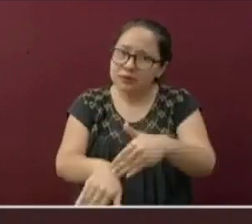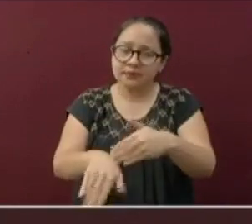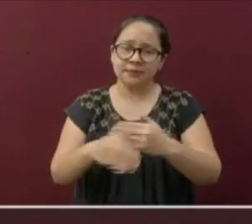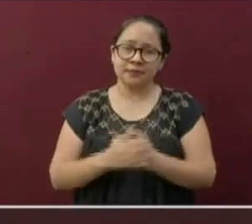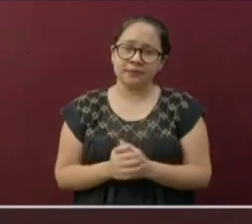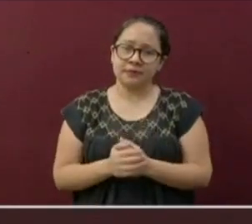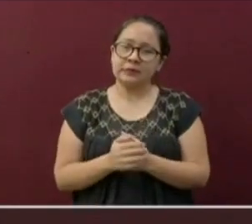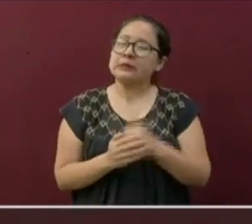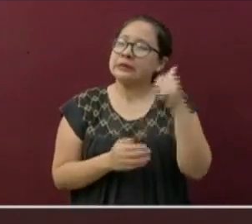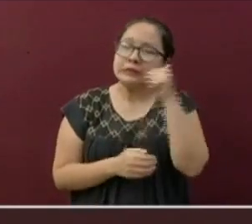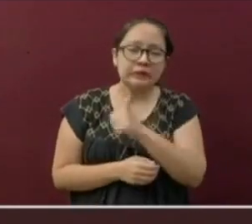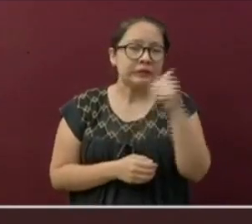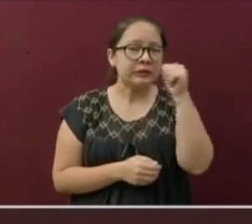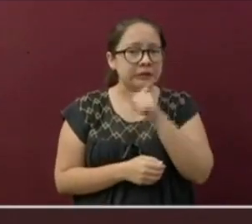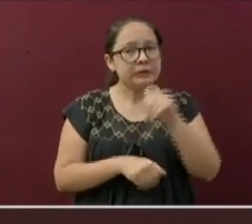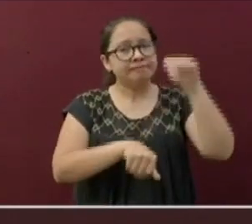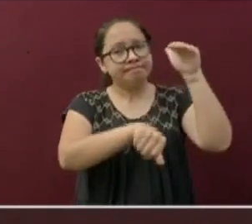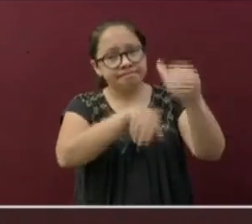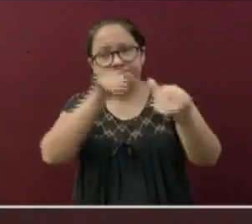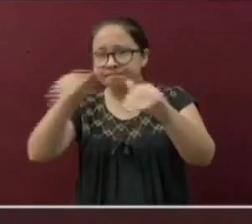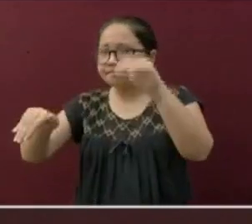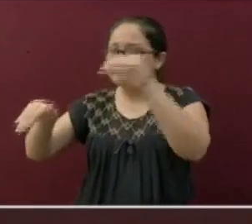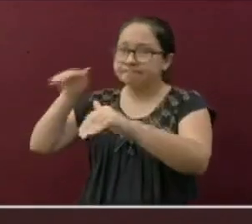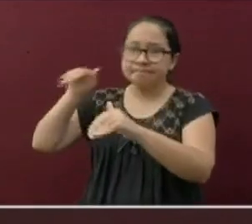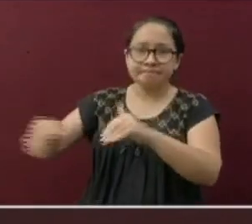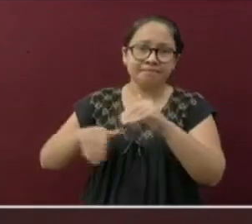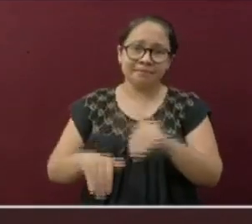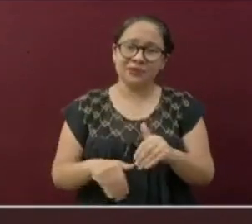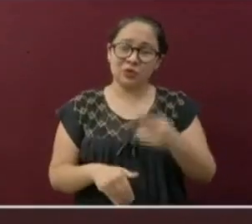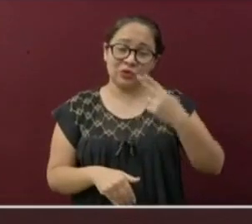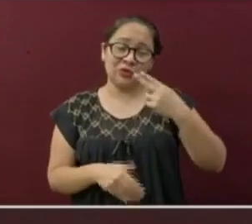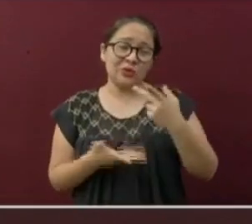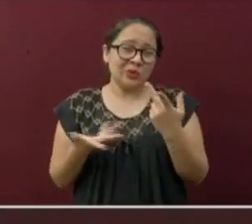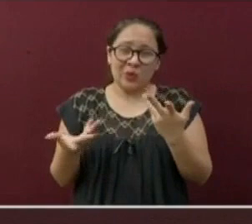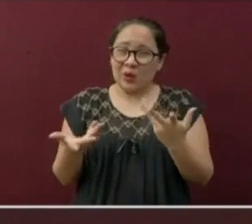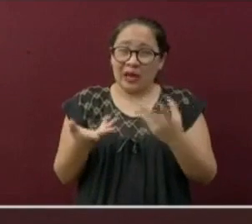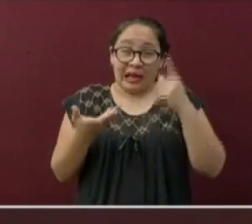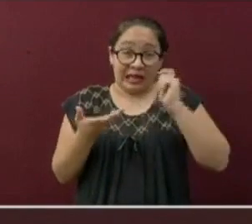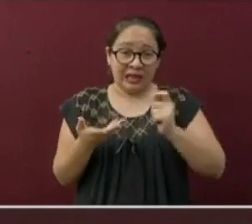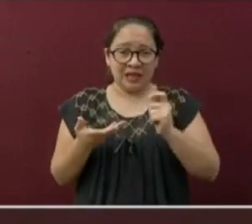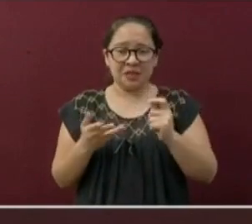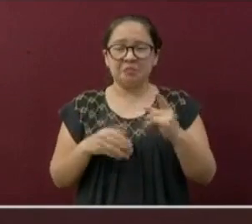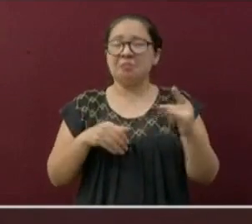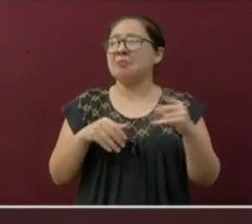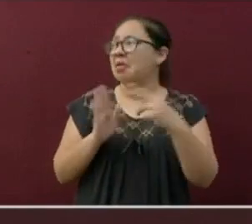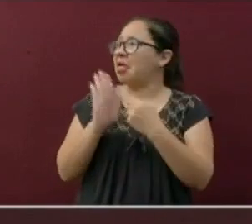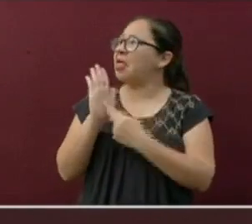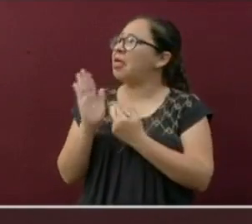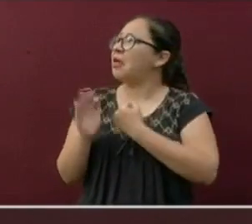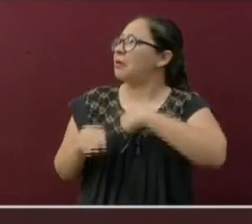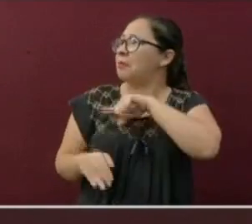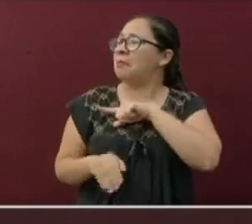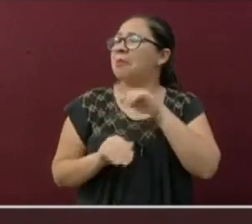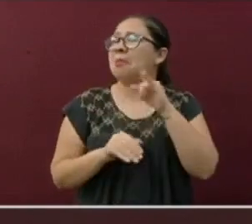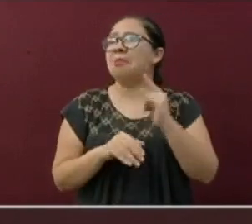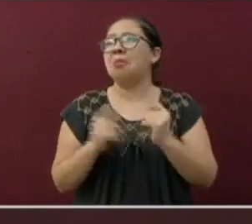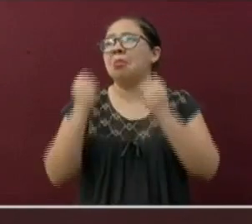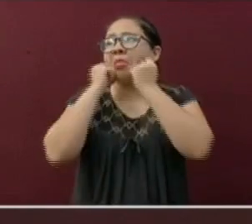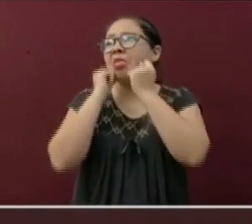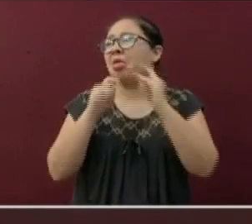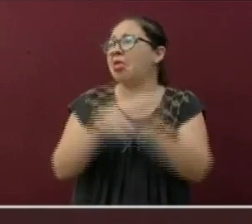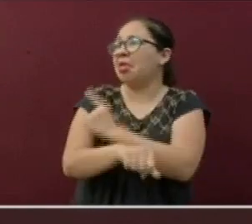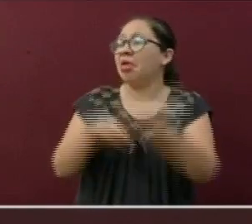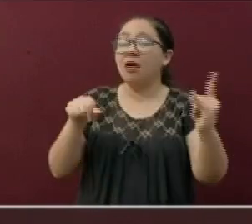es que insistimos en que no seamos partícipes de la propagación de este virus que tanto